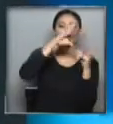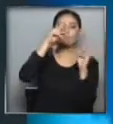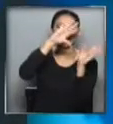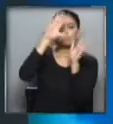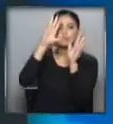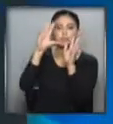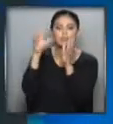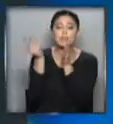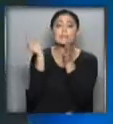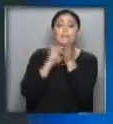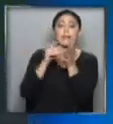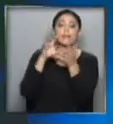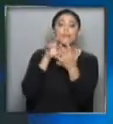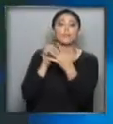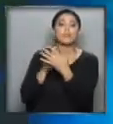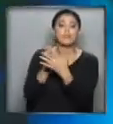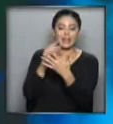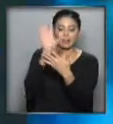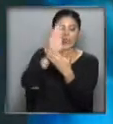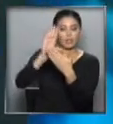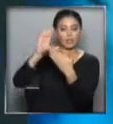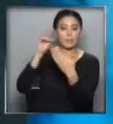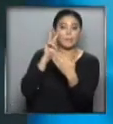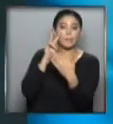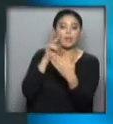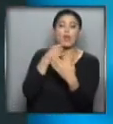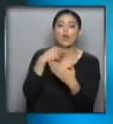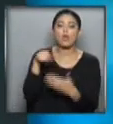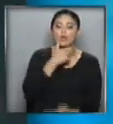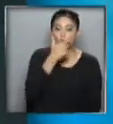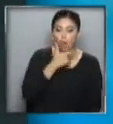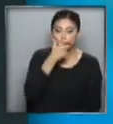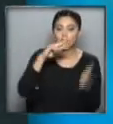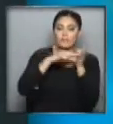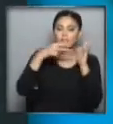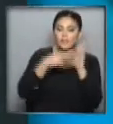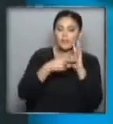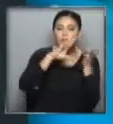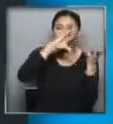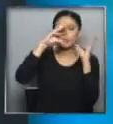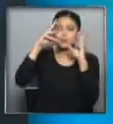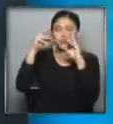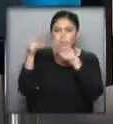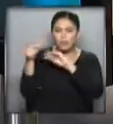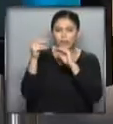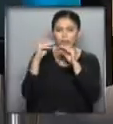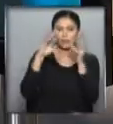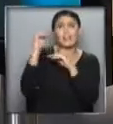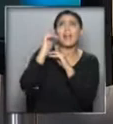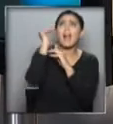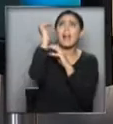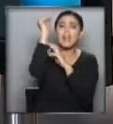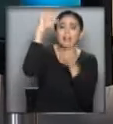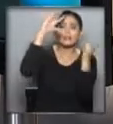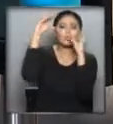sobre el norte de la provincia de Buenos Aires... ...lo que estamos viendo en color rojo... ...son nubes de gran desarrollo vertical... ...nubes altas,